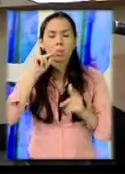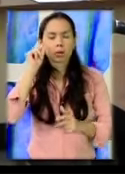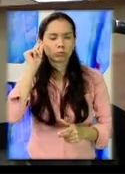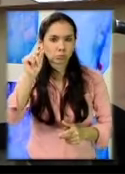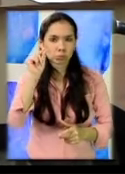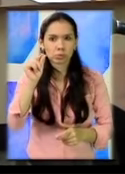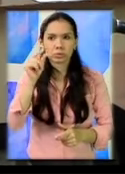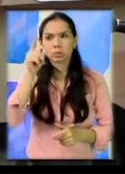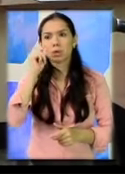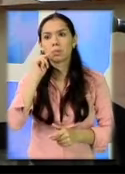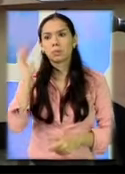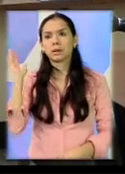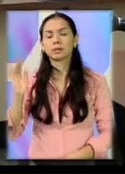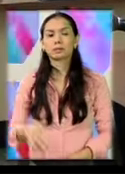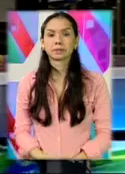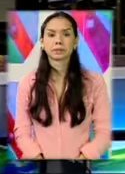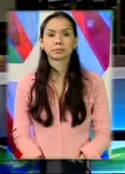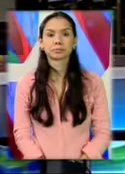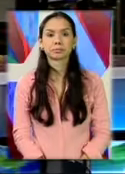embargos.